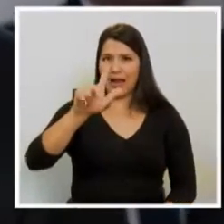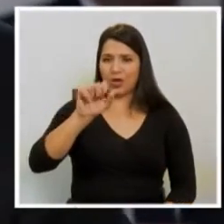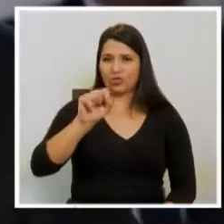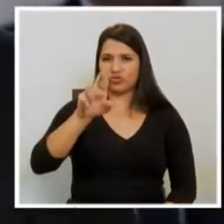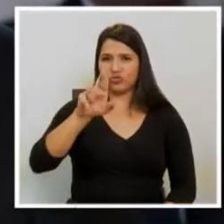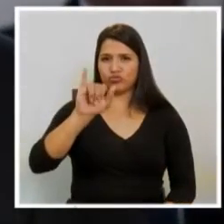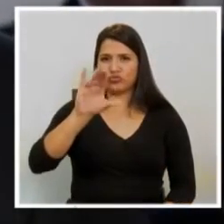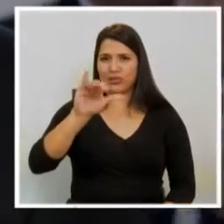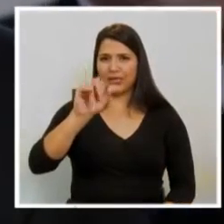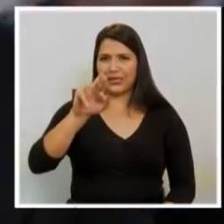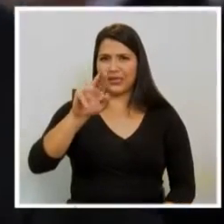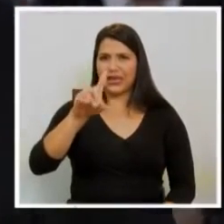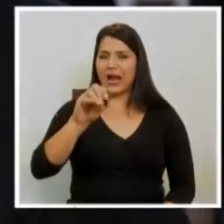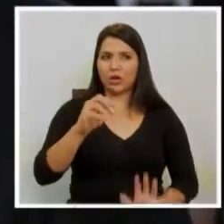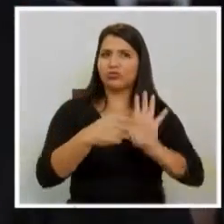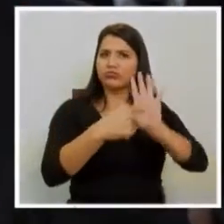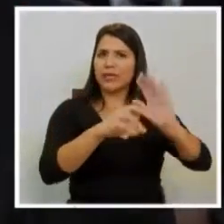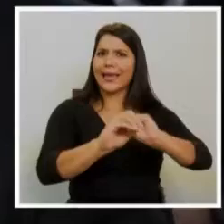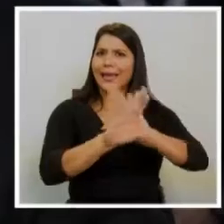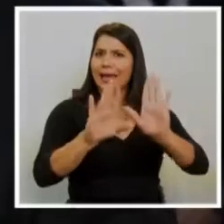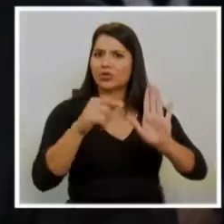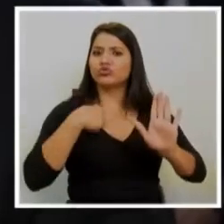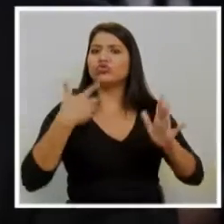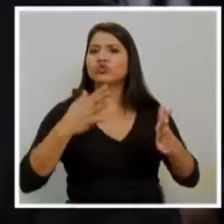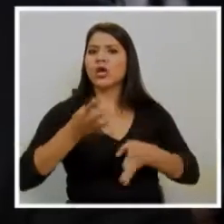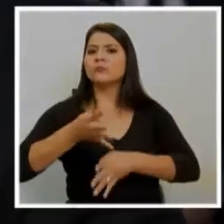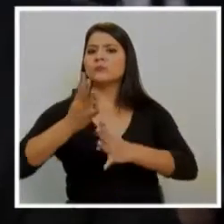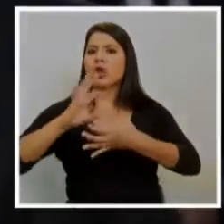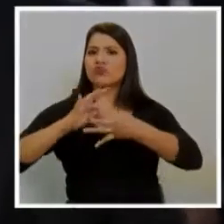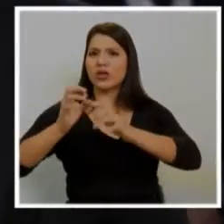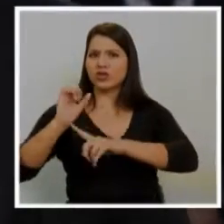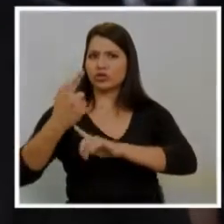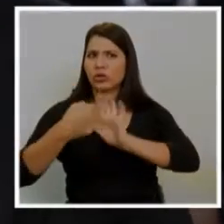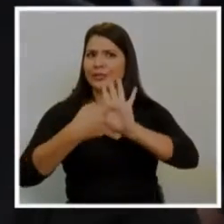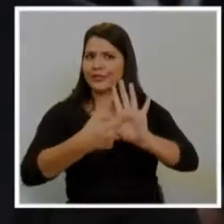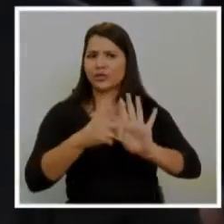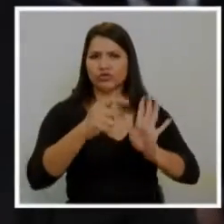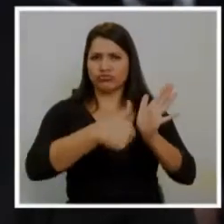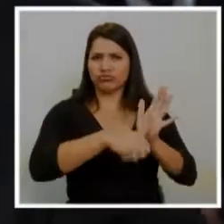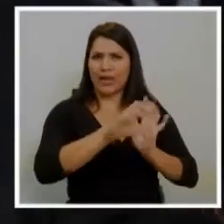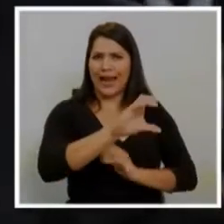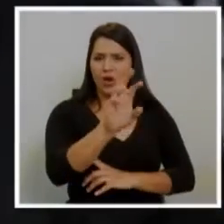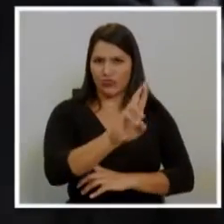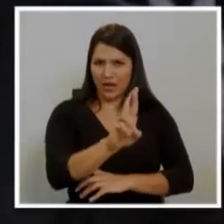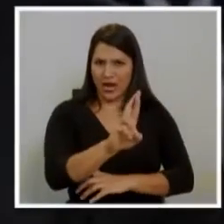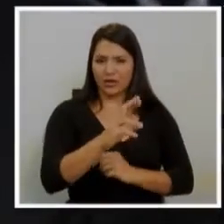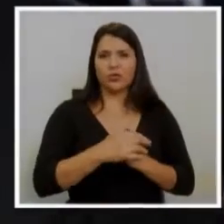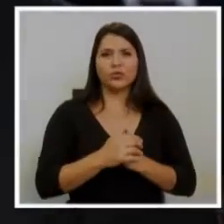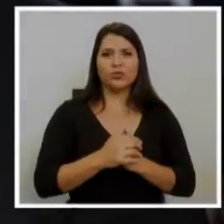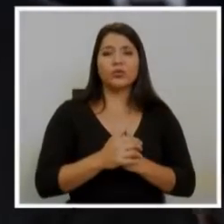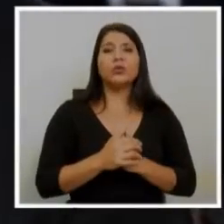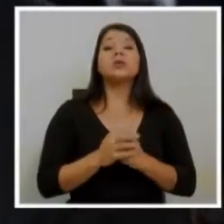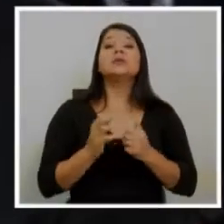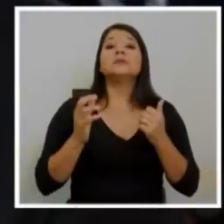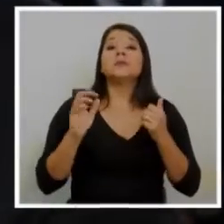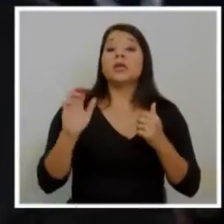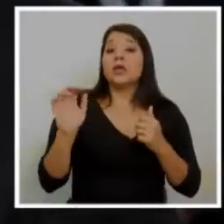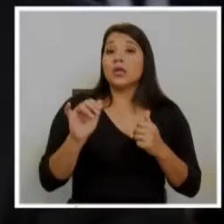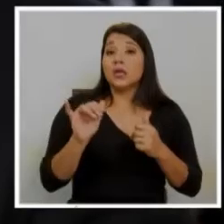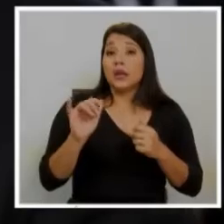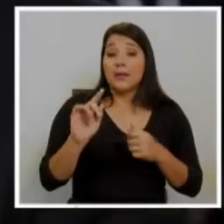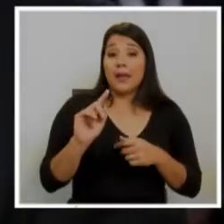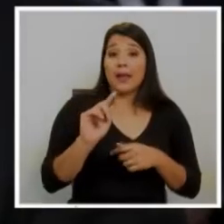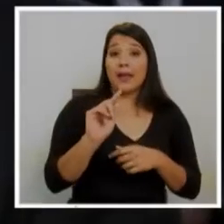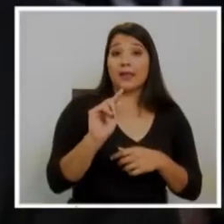y lo ha señalado en las redes sociales. Como presidente del partido, el Partido de Integración Nacional sigue manteniendo el segundo voto, al igual que el primero,